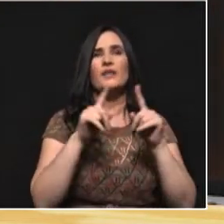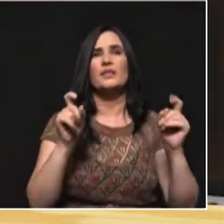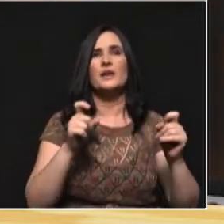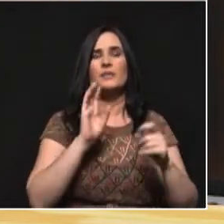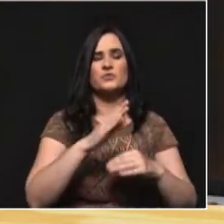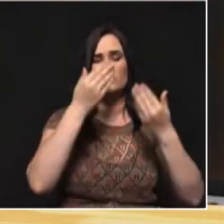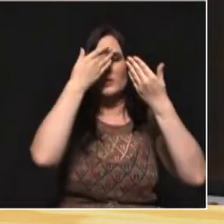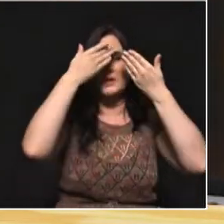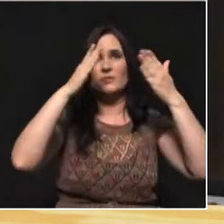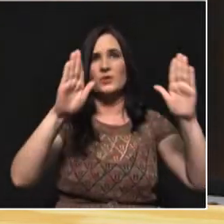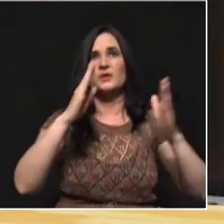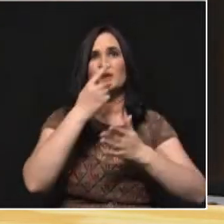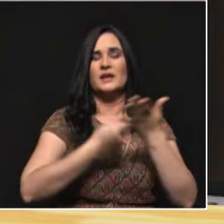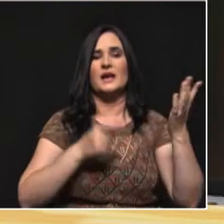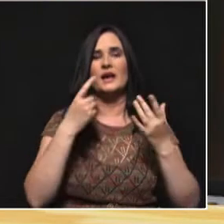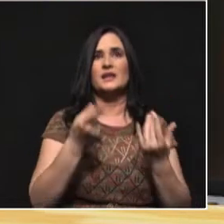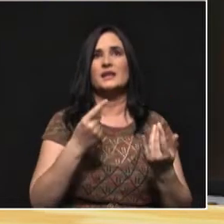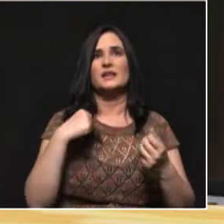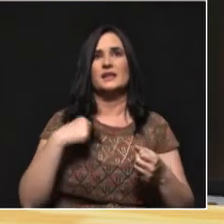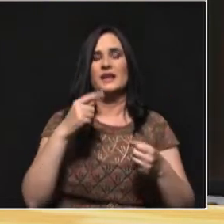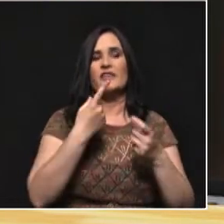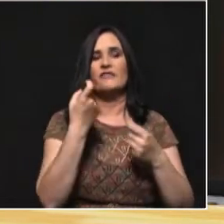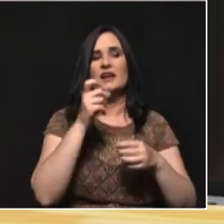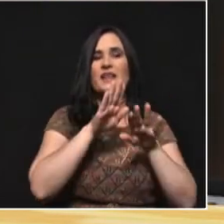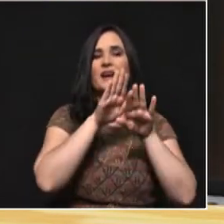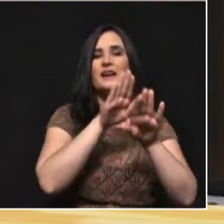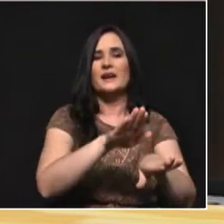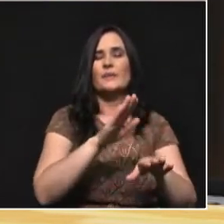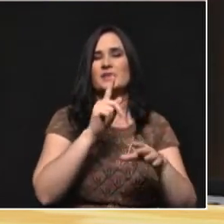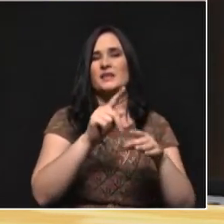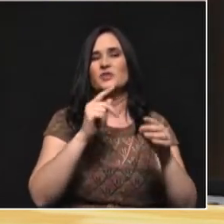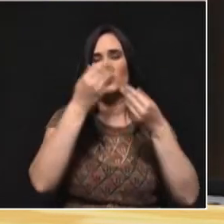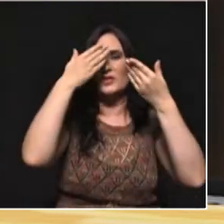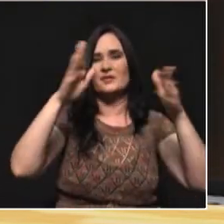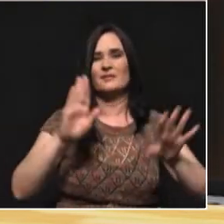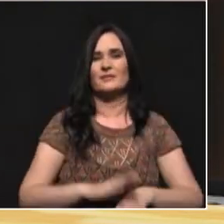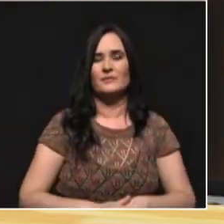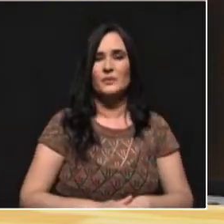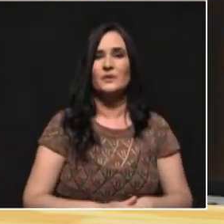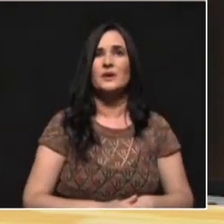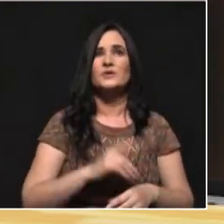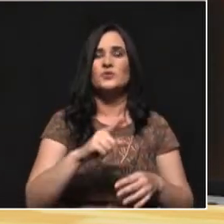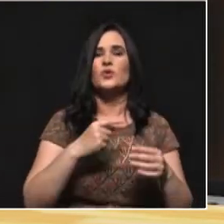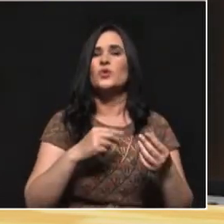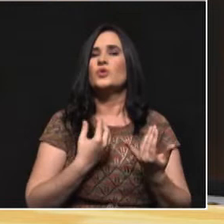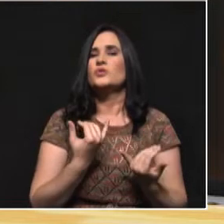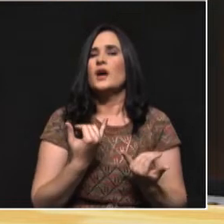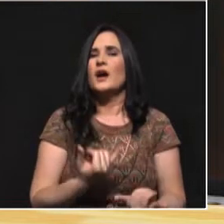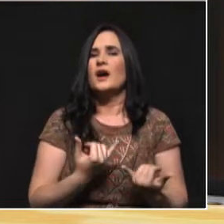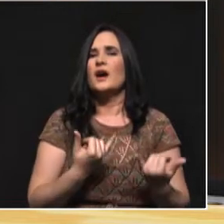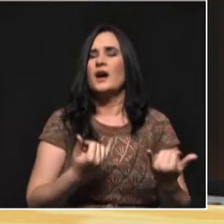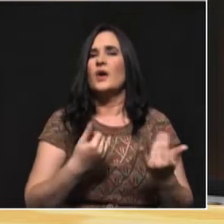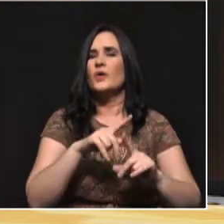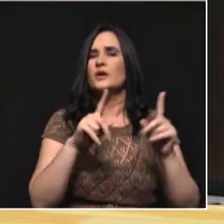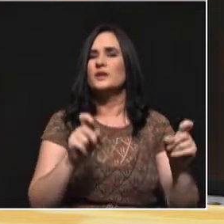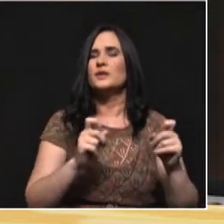temas de democracia y es la crisis de la representación y de la democracia. Y en ese contexto de la crisis y de la representación de la democracia